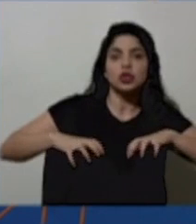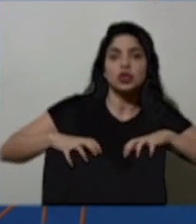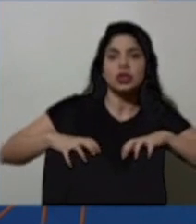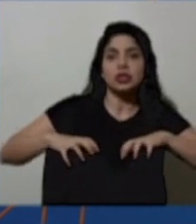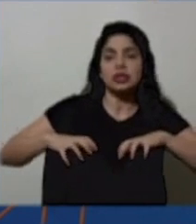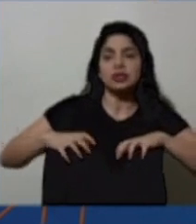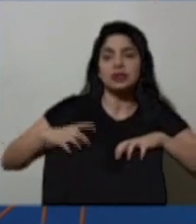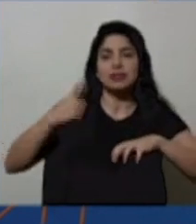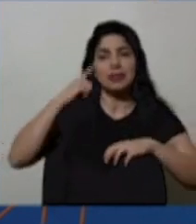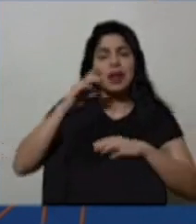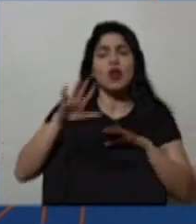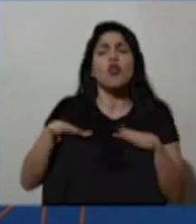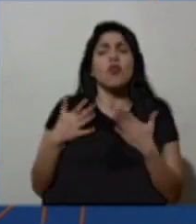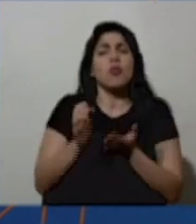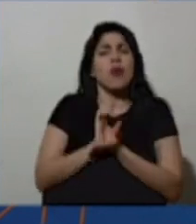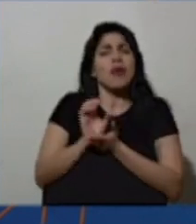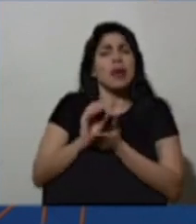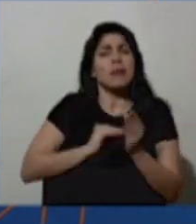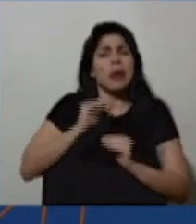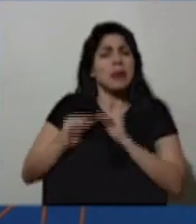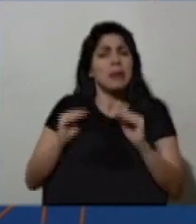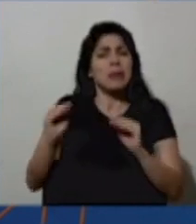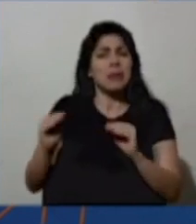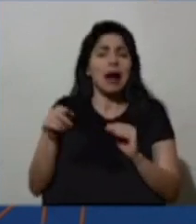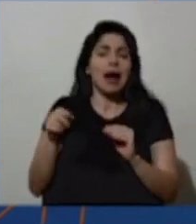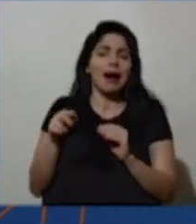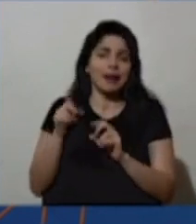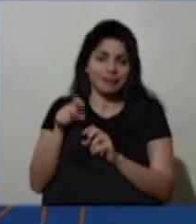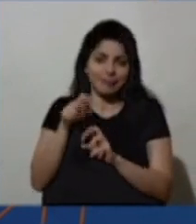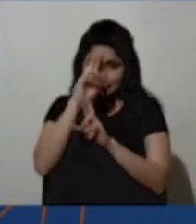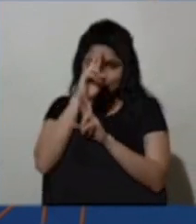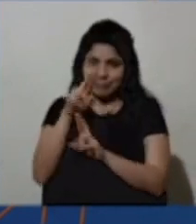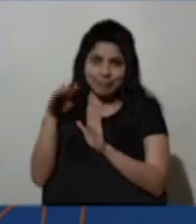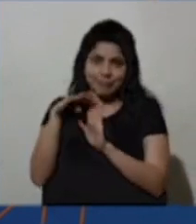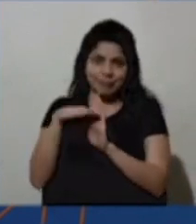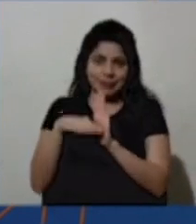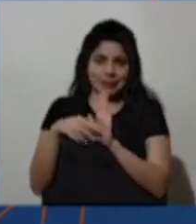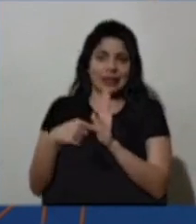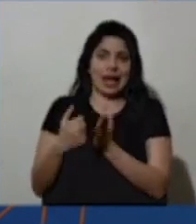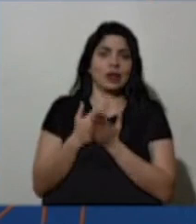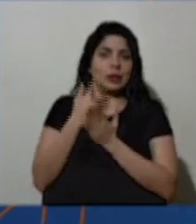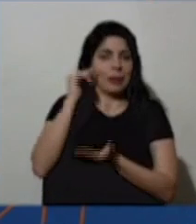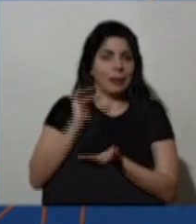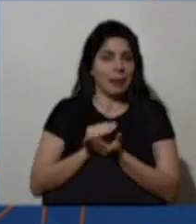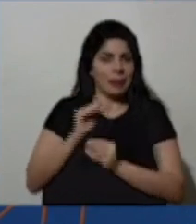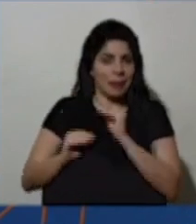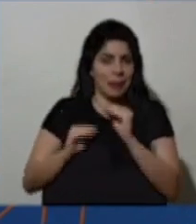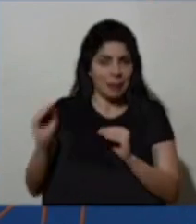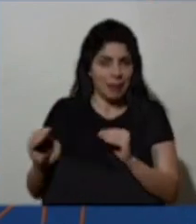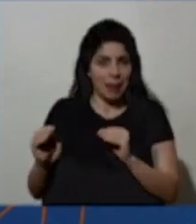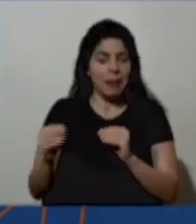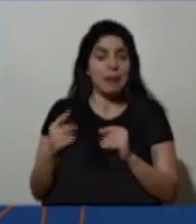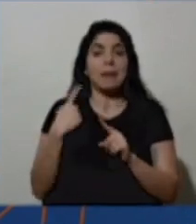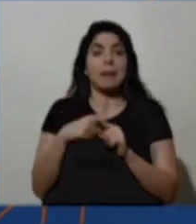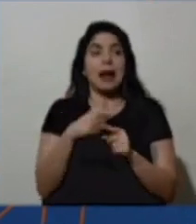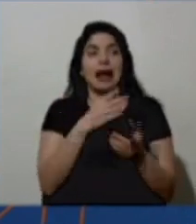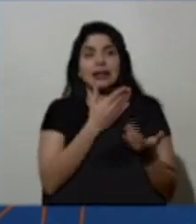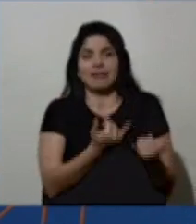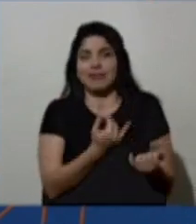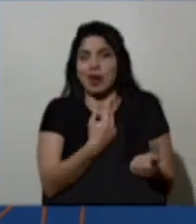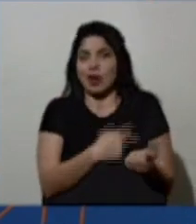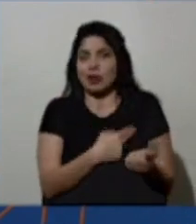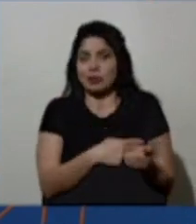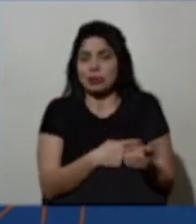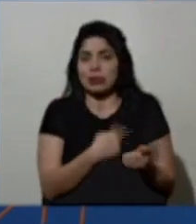contagio es justamente las medidas que nos permiten reducir los niveles de contagio y la presión hospitalaria, que es lo que